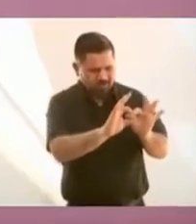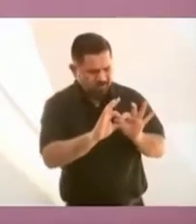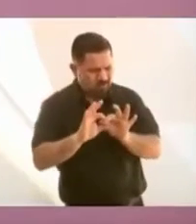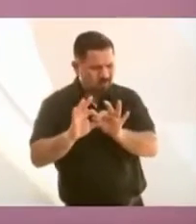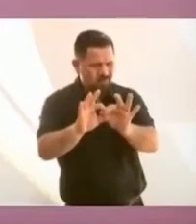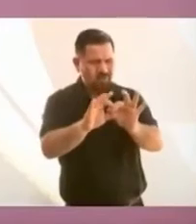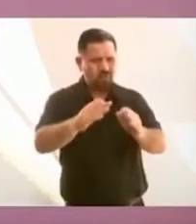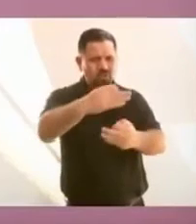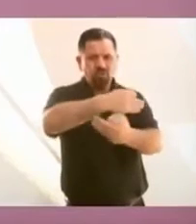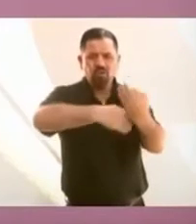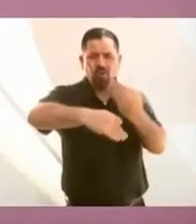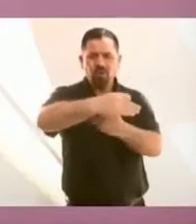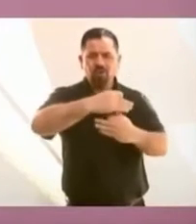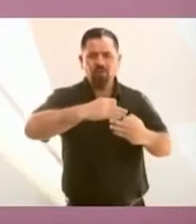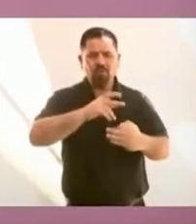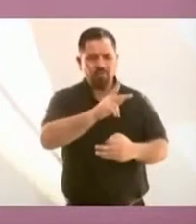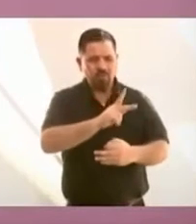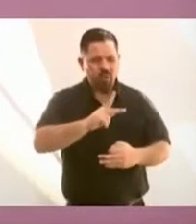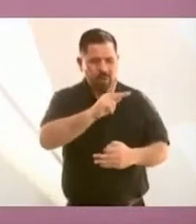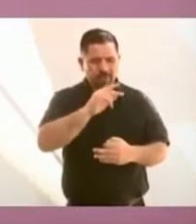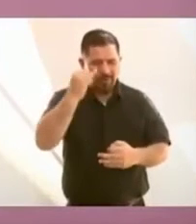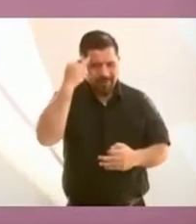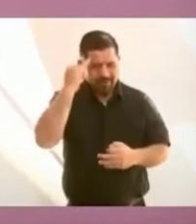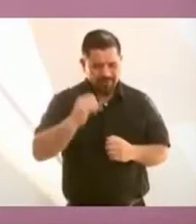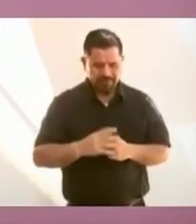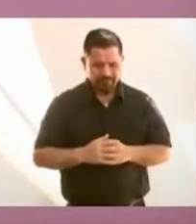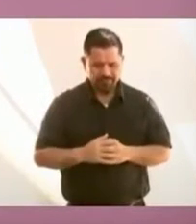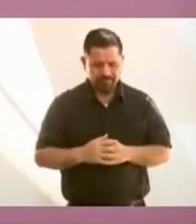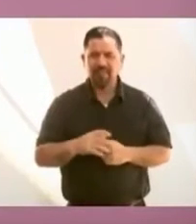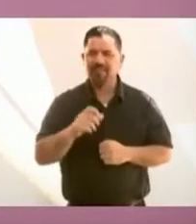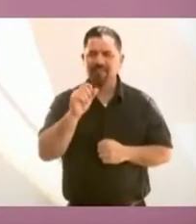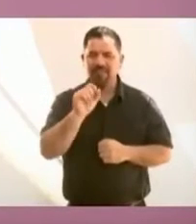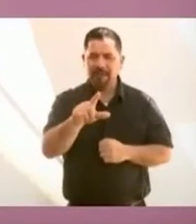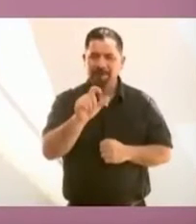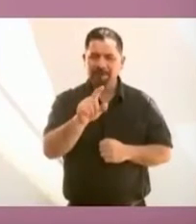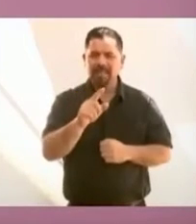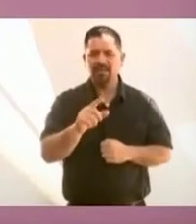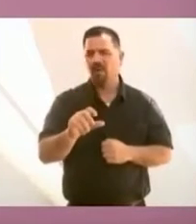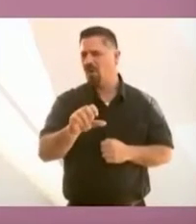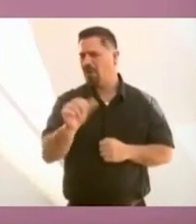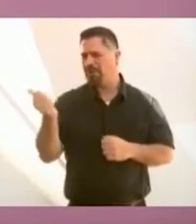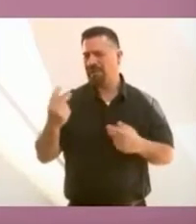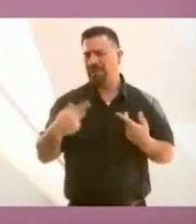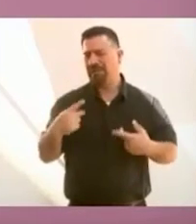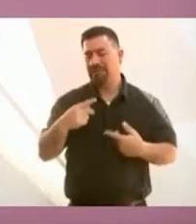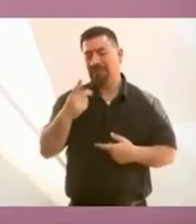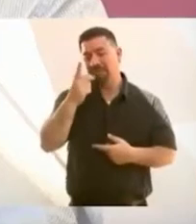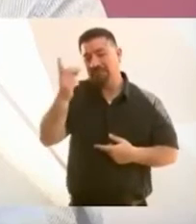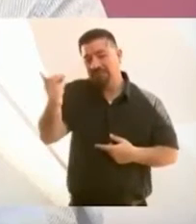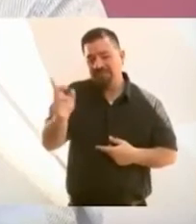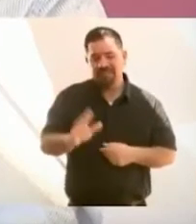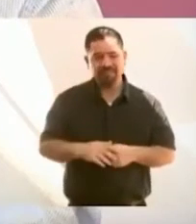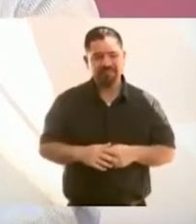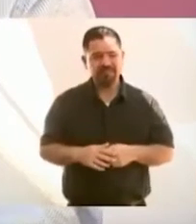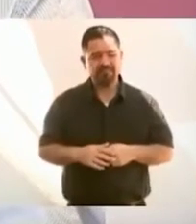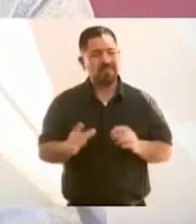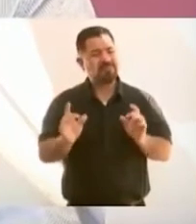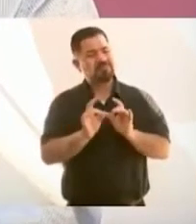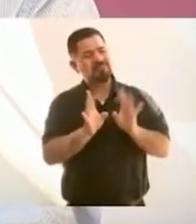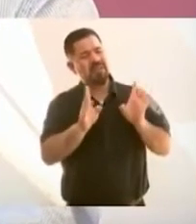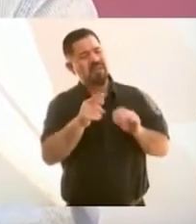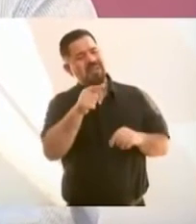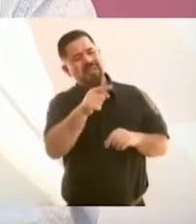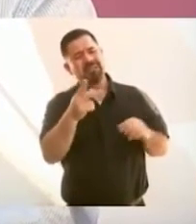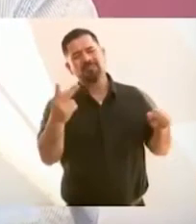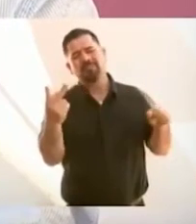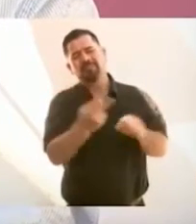hechos, como han dicho quienes no comparten este punto de vista, que sucedieron hace mucho tiempo.